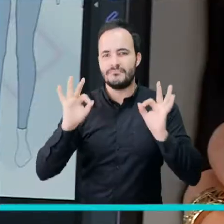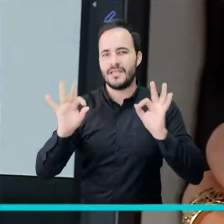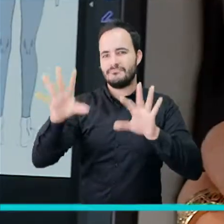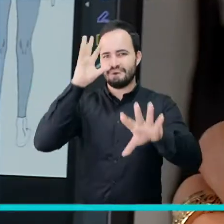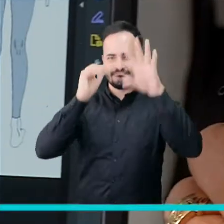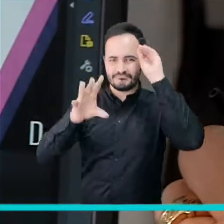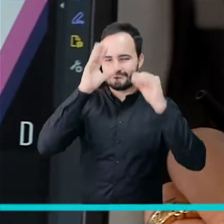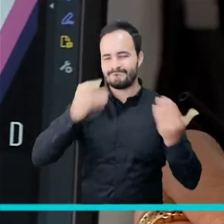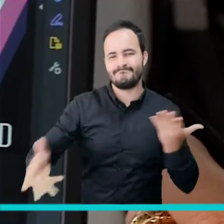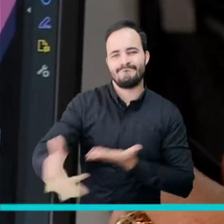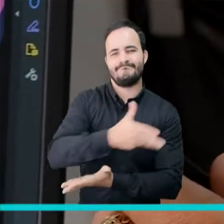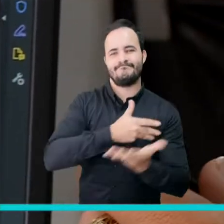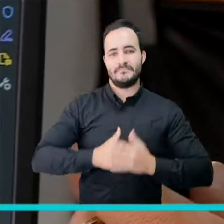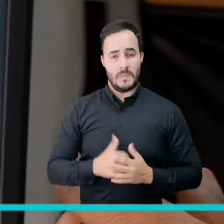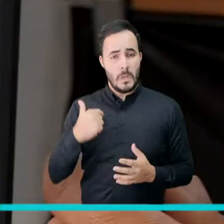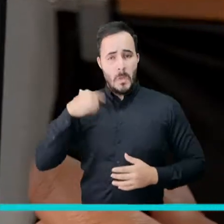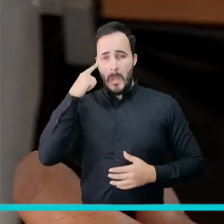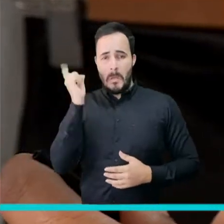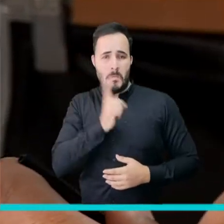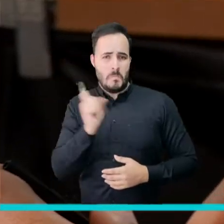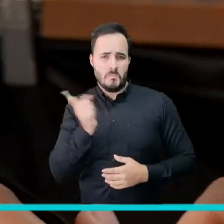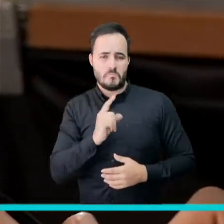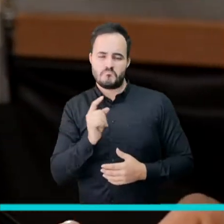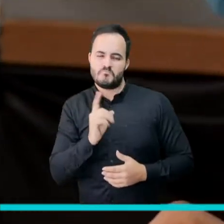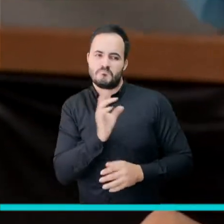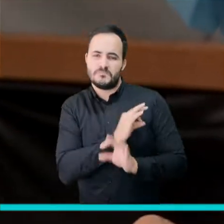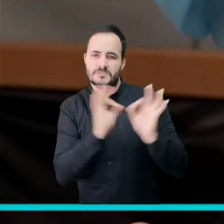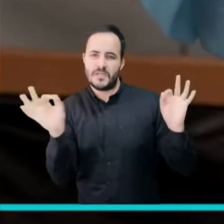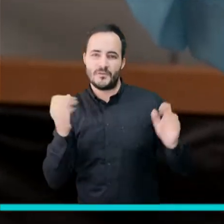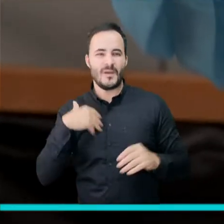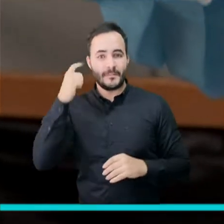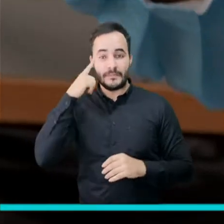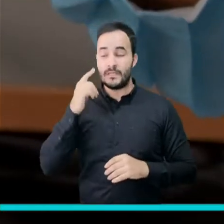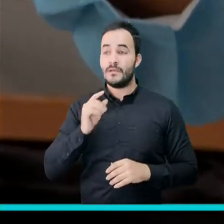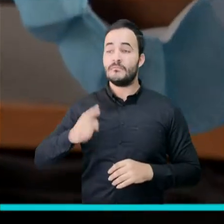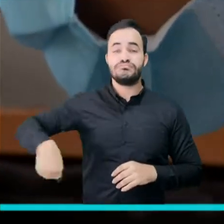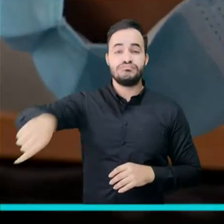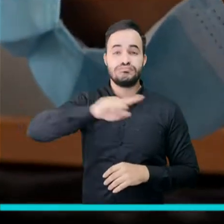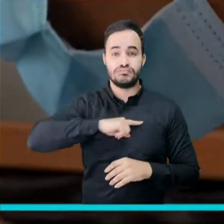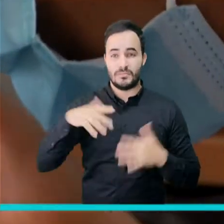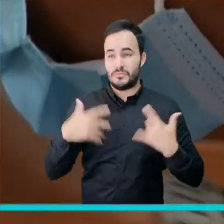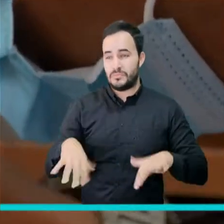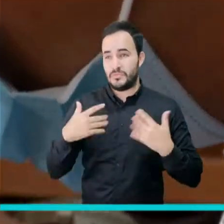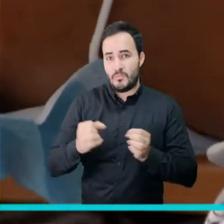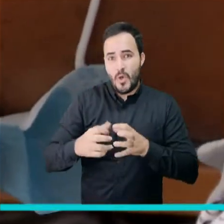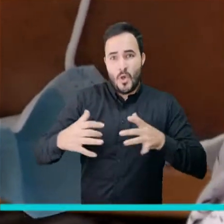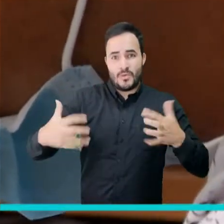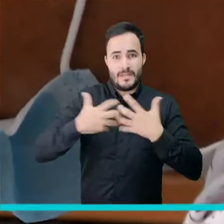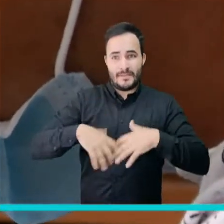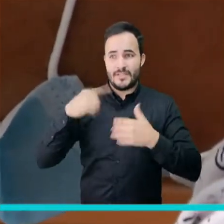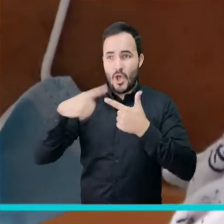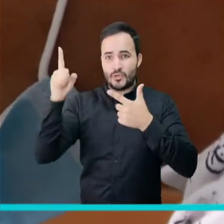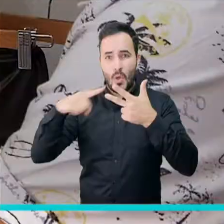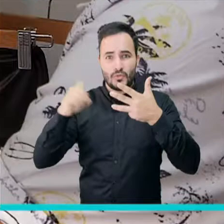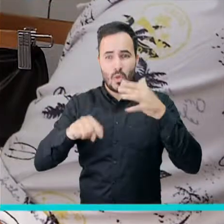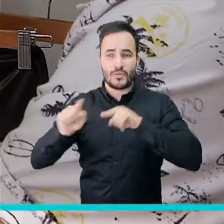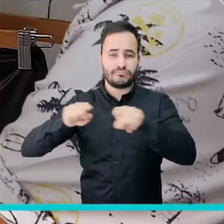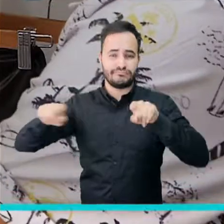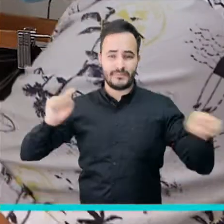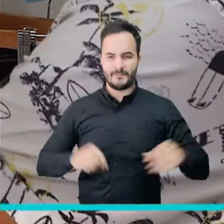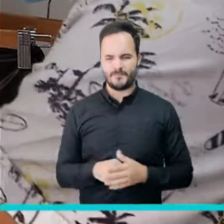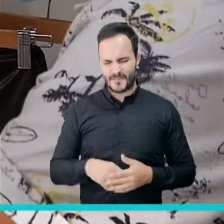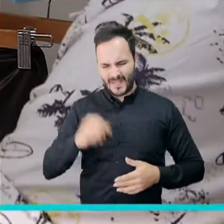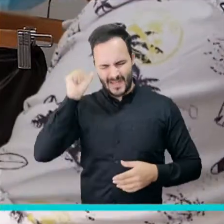Y la verdad no nos esperábamos, pues este apoyo. Éramos alrededor de 160 empresas y me acuerdo que